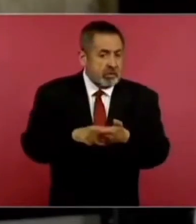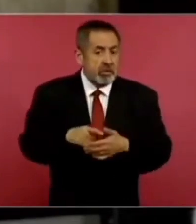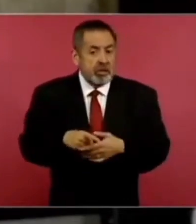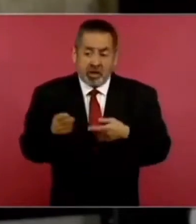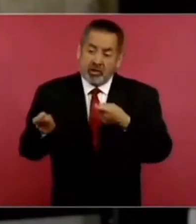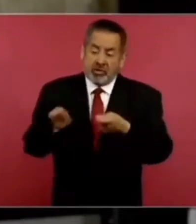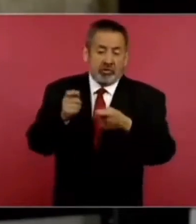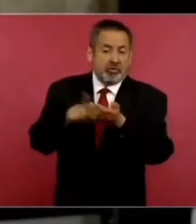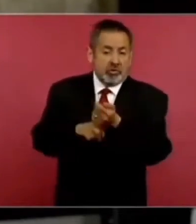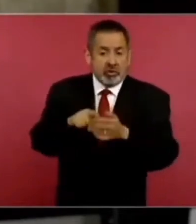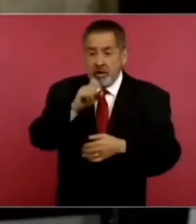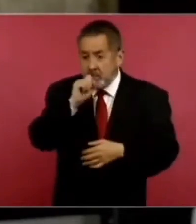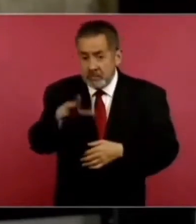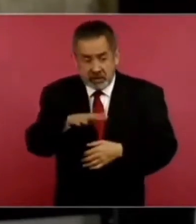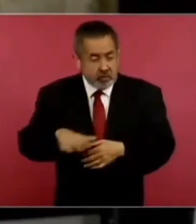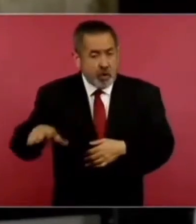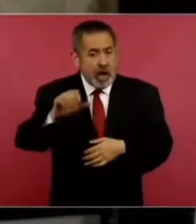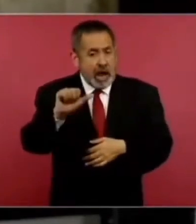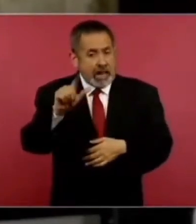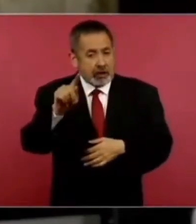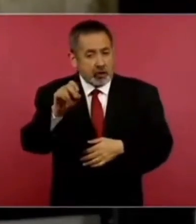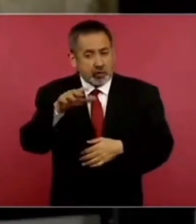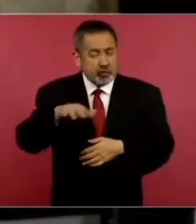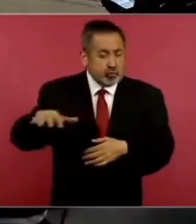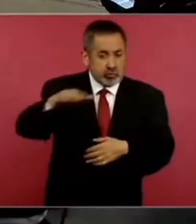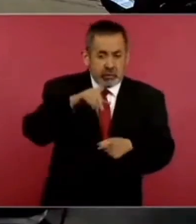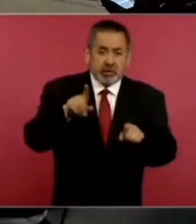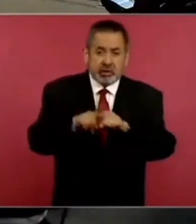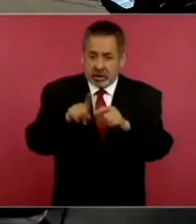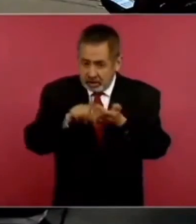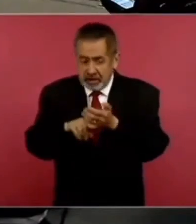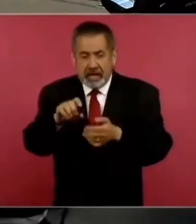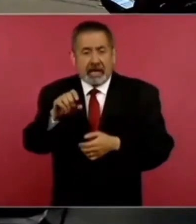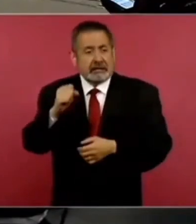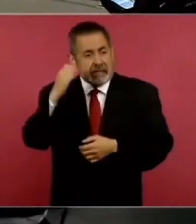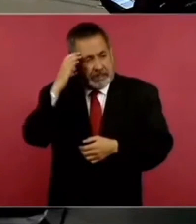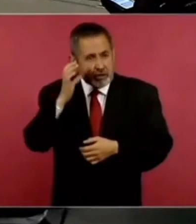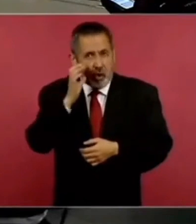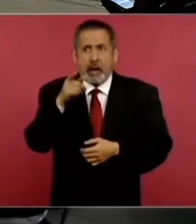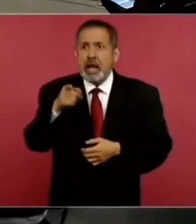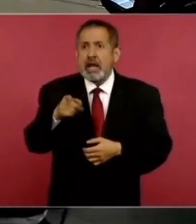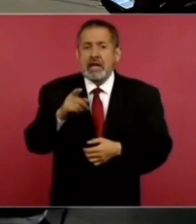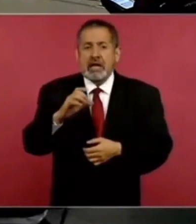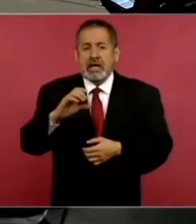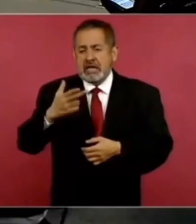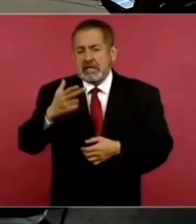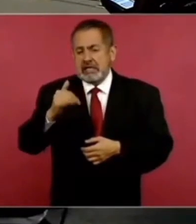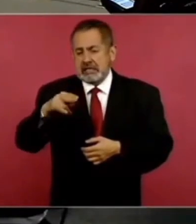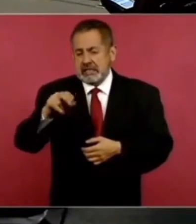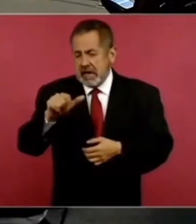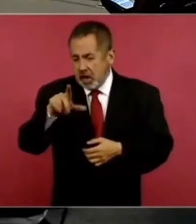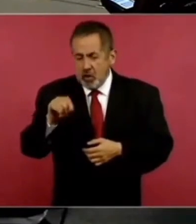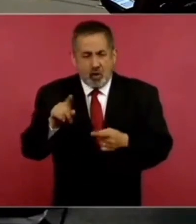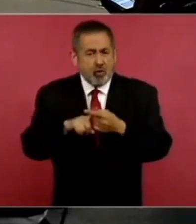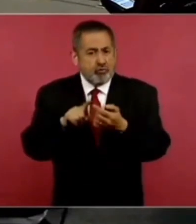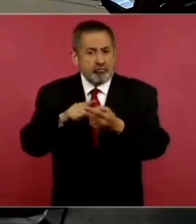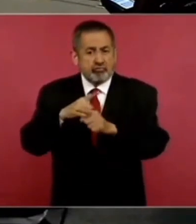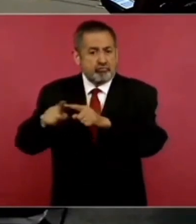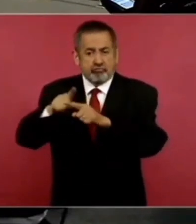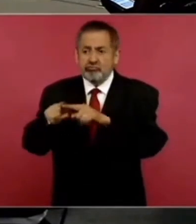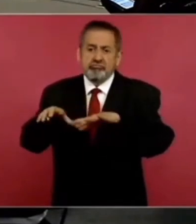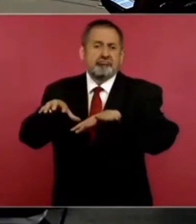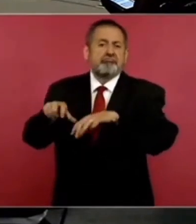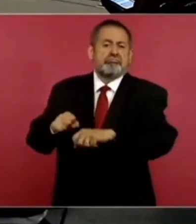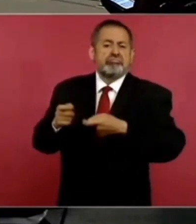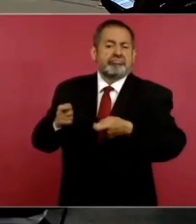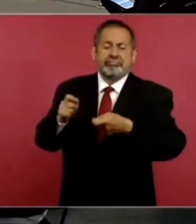el control, lo mismo hicieron en la zona altos, incluyendo San Cristóbal, incluyendo Chenaló y toda esa parte de